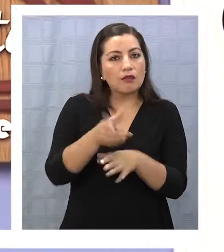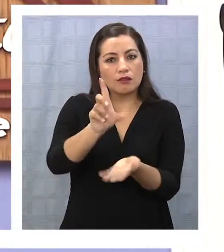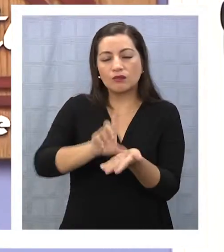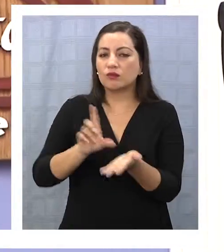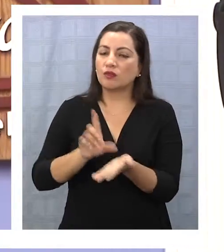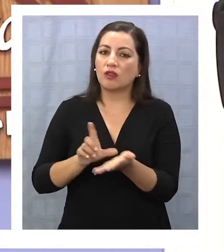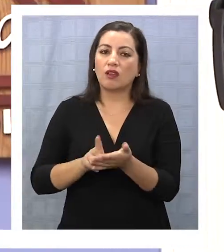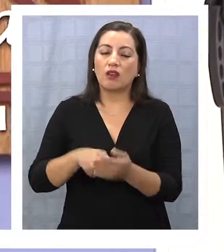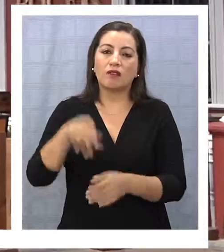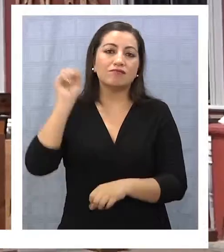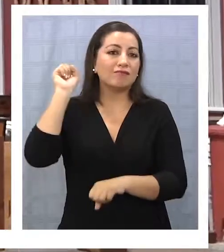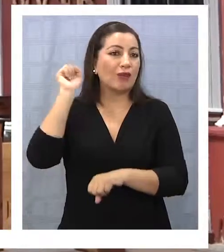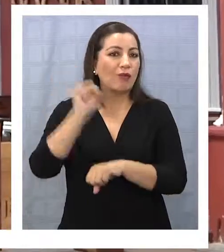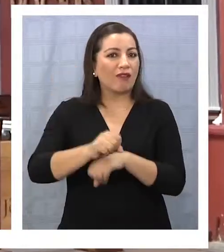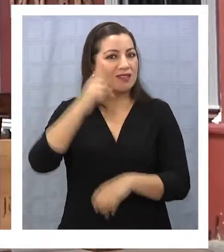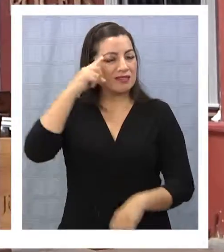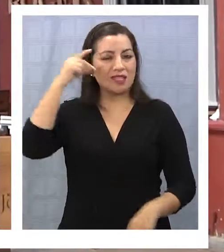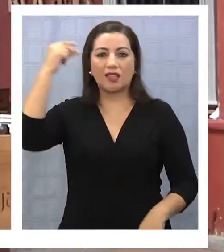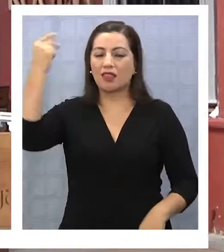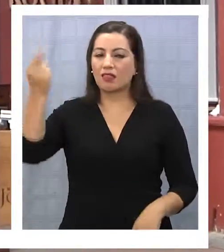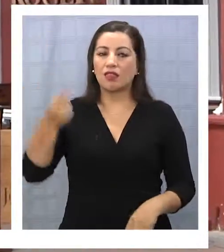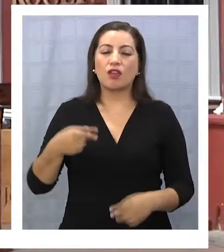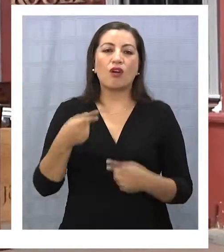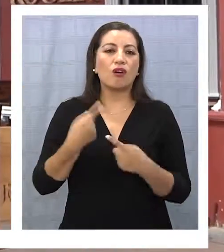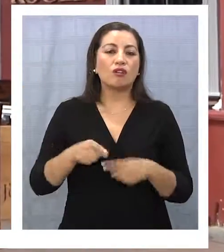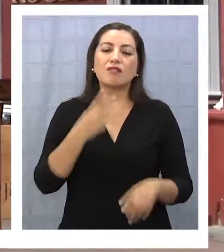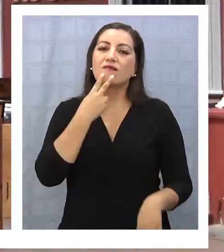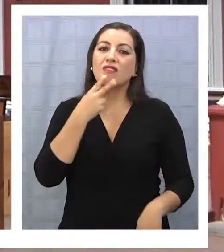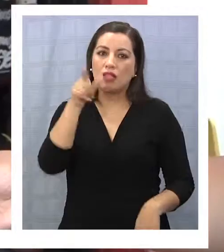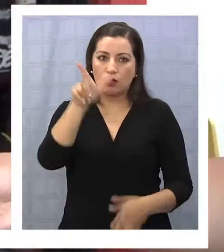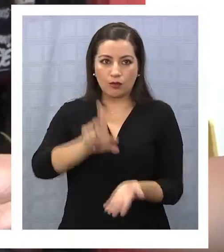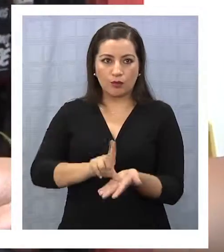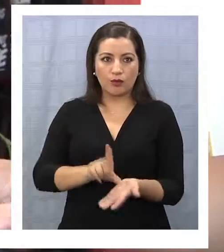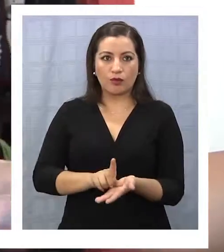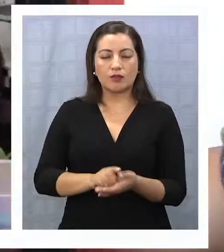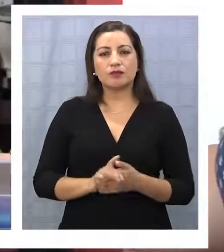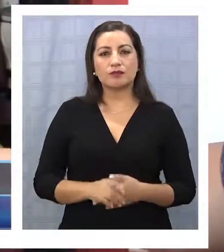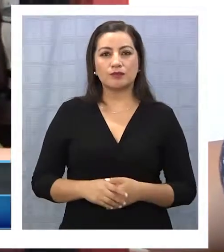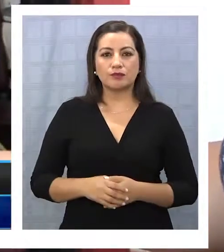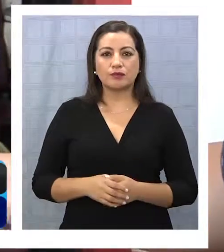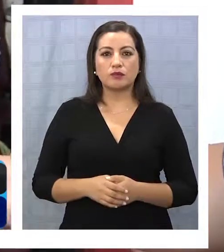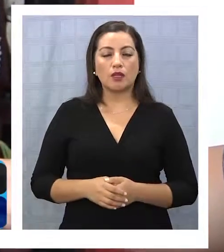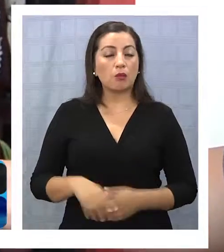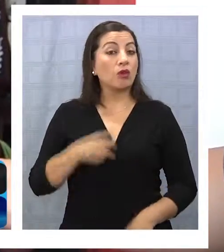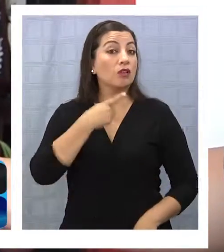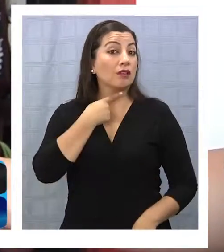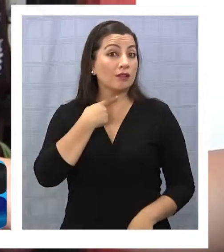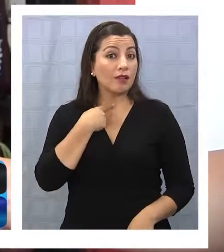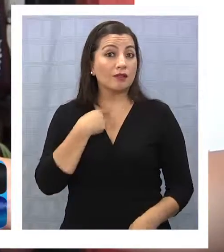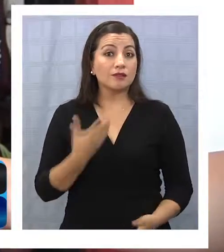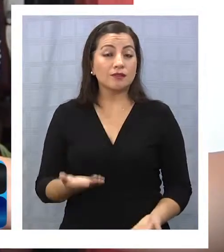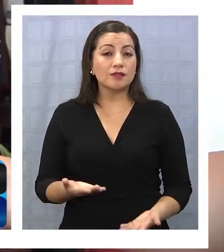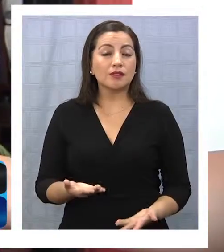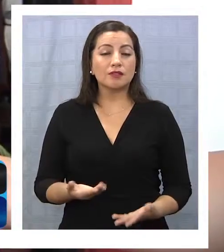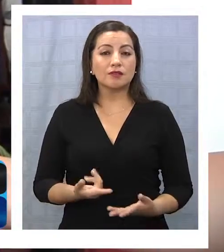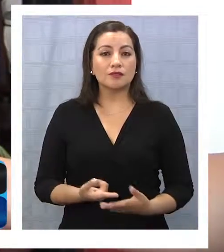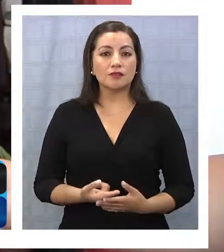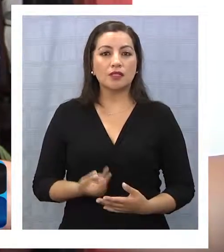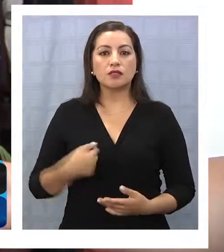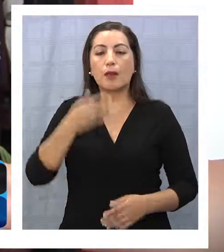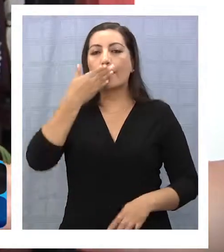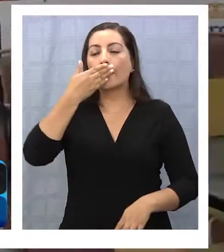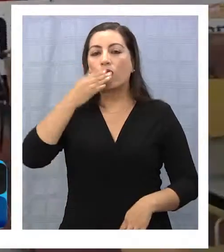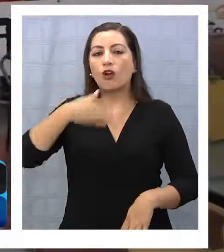aprueban este tipo de iniciativas, dándole otro tipo de vida al lugar. Me parece muy interesante que se estén